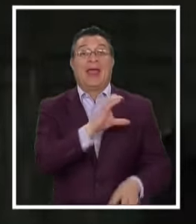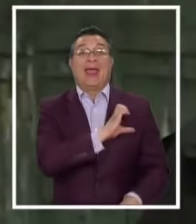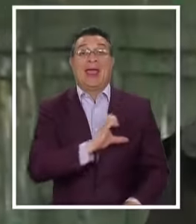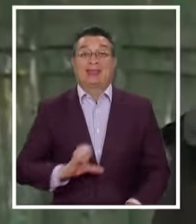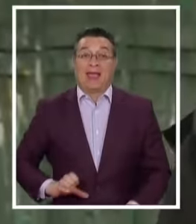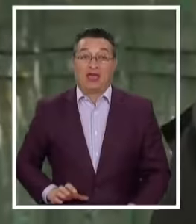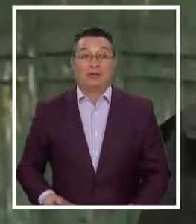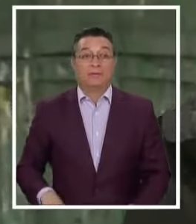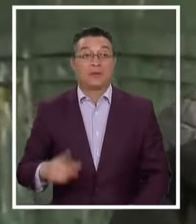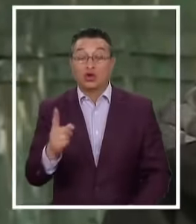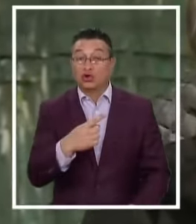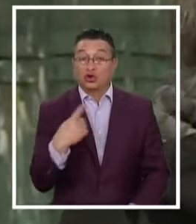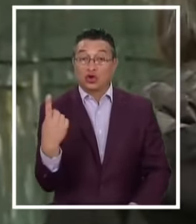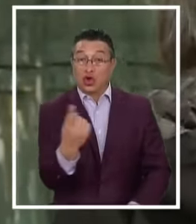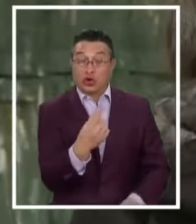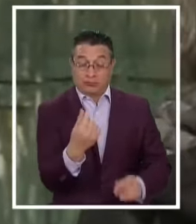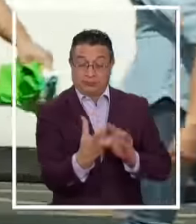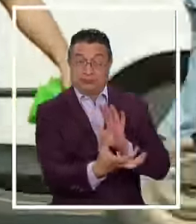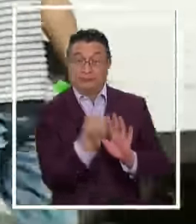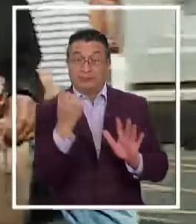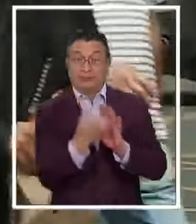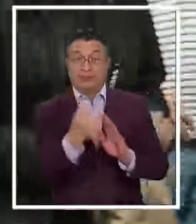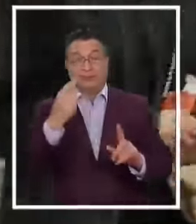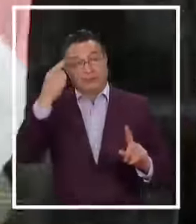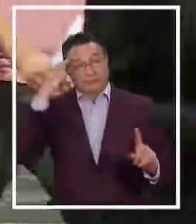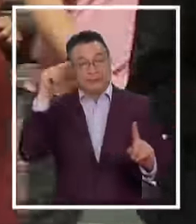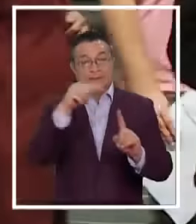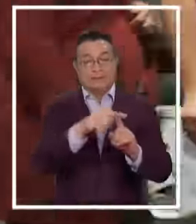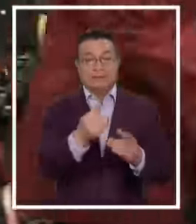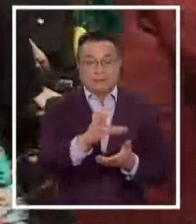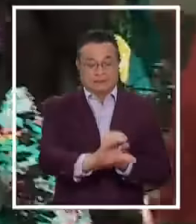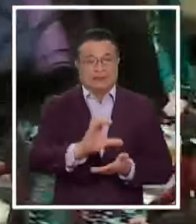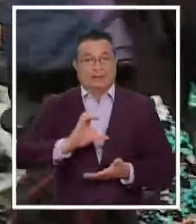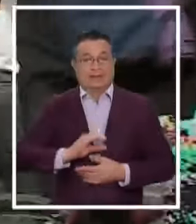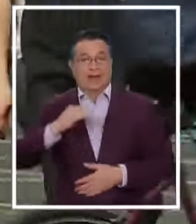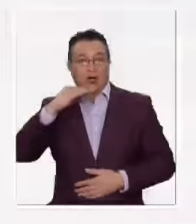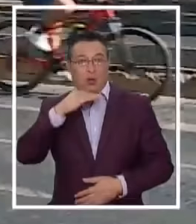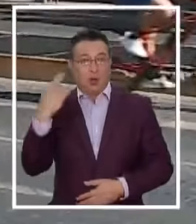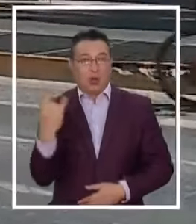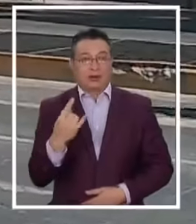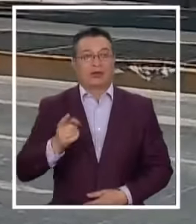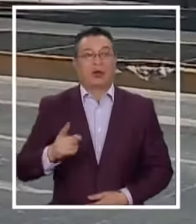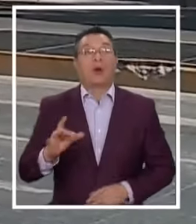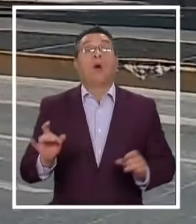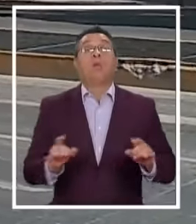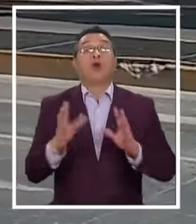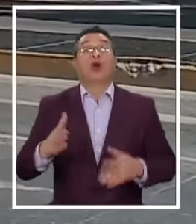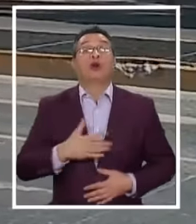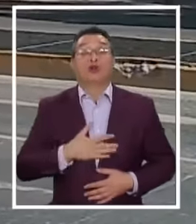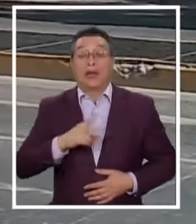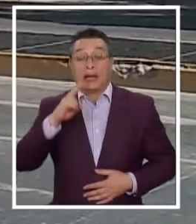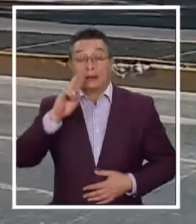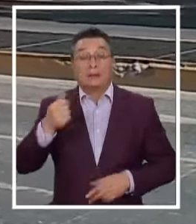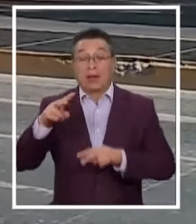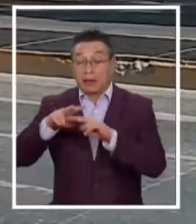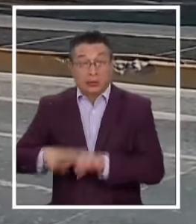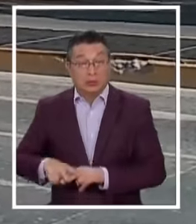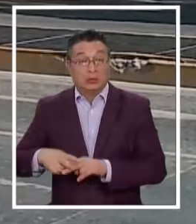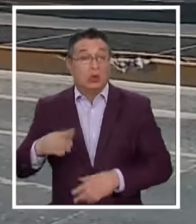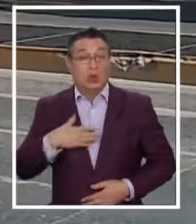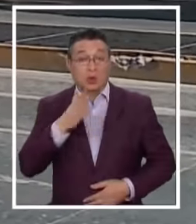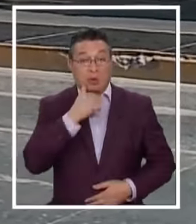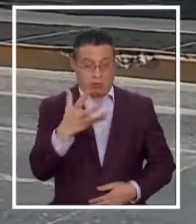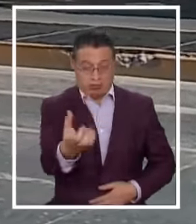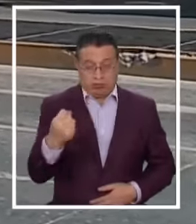Pero no todos los que retiran Buscan conseguir recursos para esta emergencia Suponte que yo me quedo sin plata No tengo donde acudir Entonces